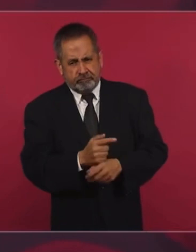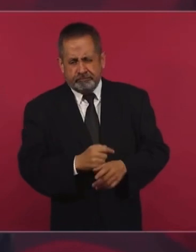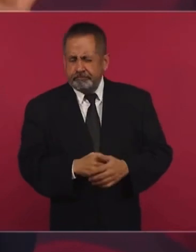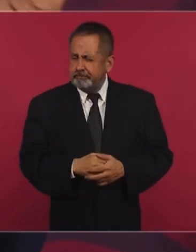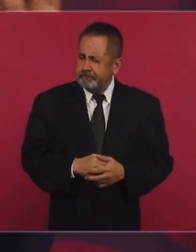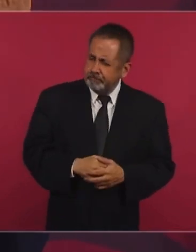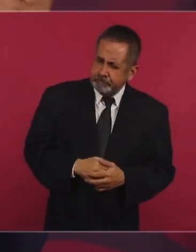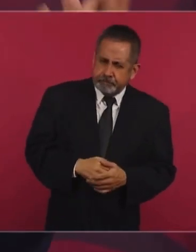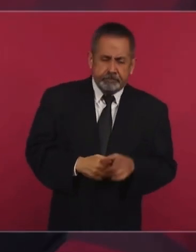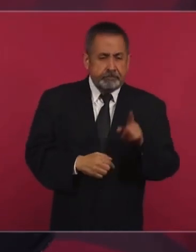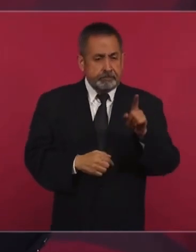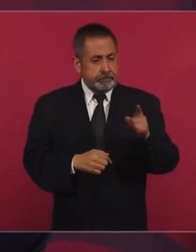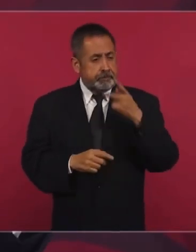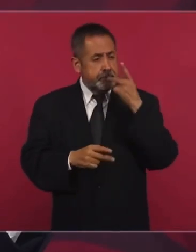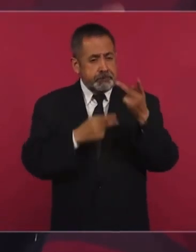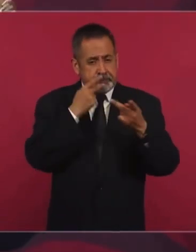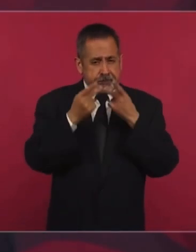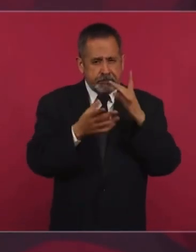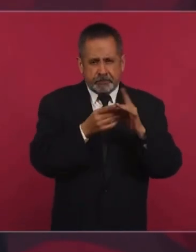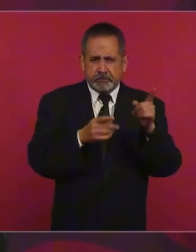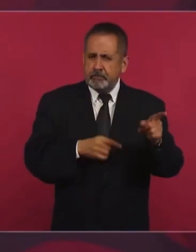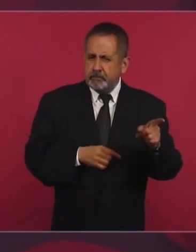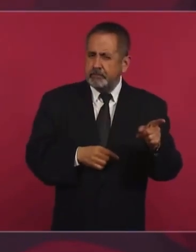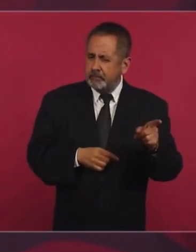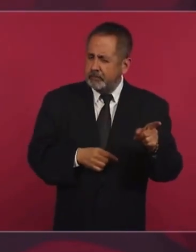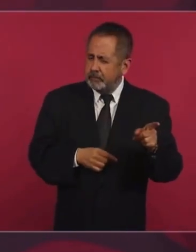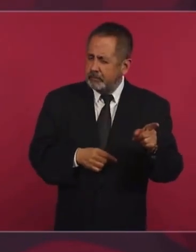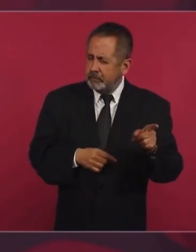cuando ella habla de esa manera es porque